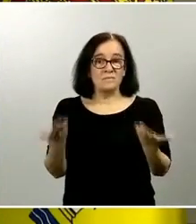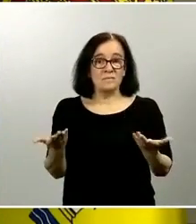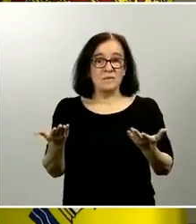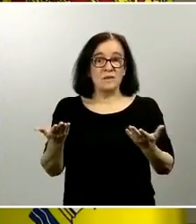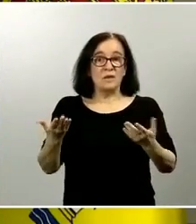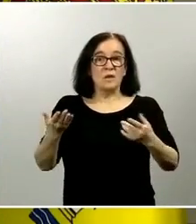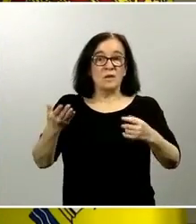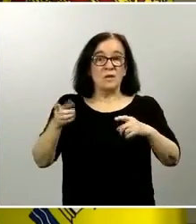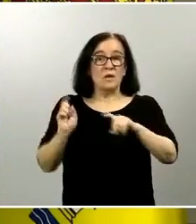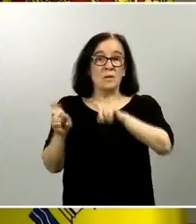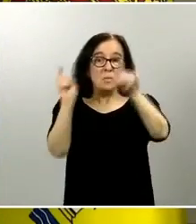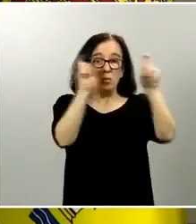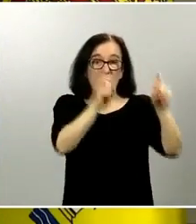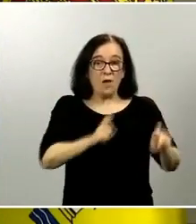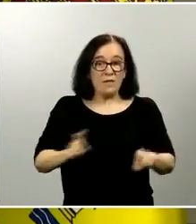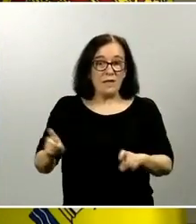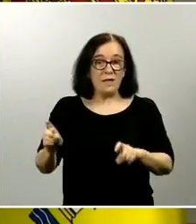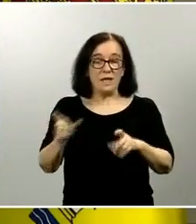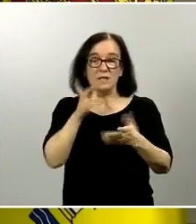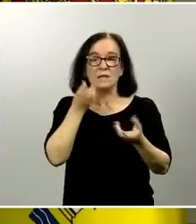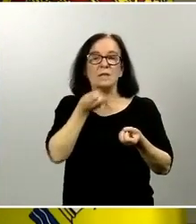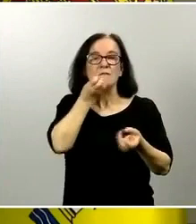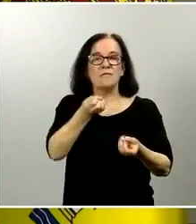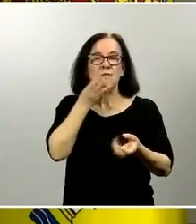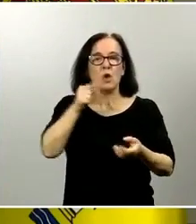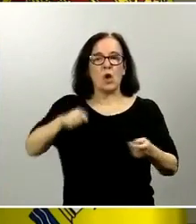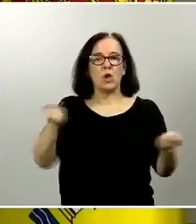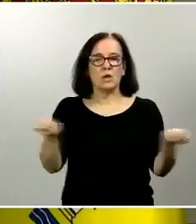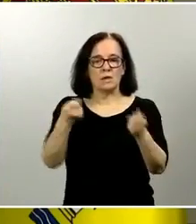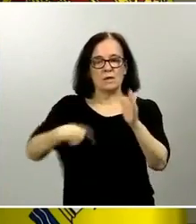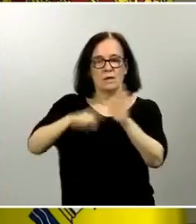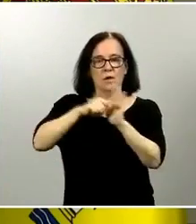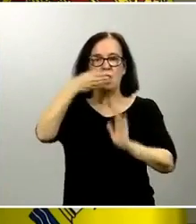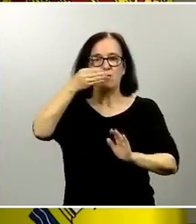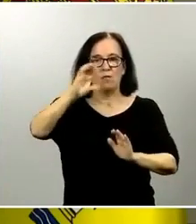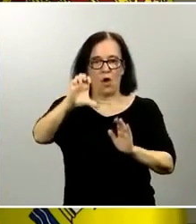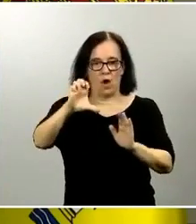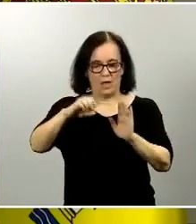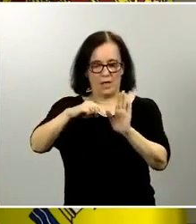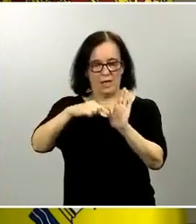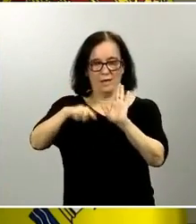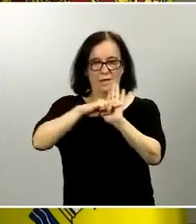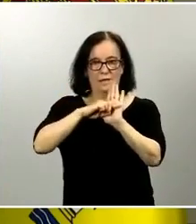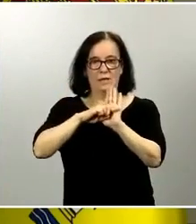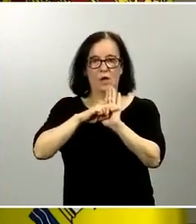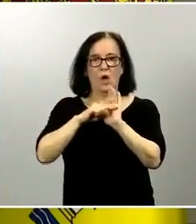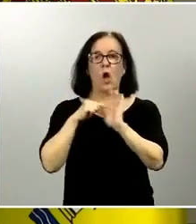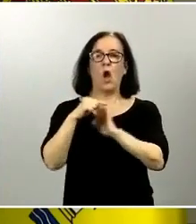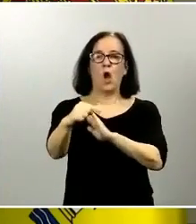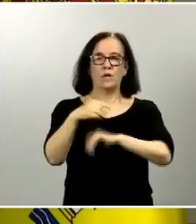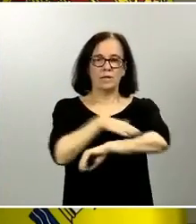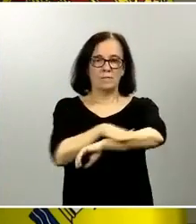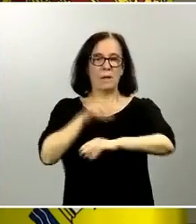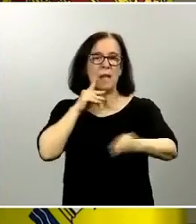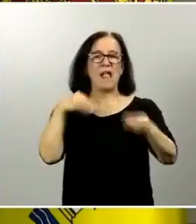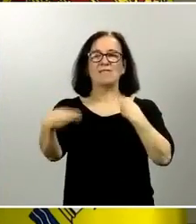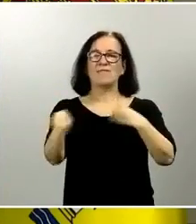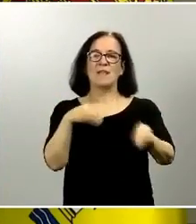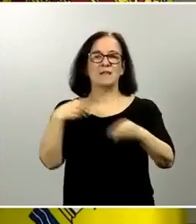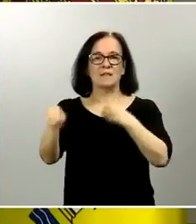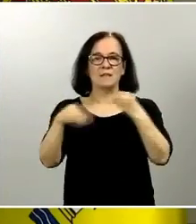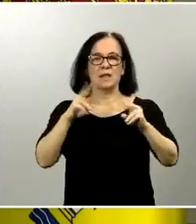esto es todo informar que hoy se ha publicado en el boletín oficial del estado una orden ministerial para flexibilizar la